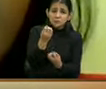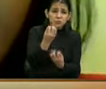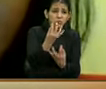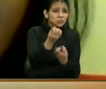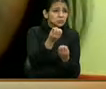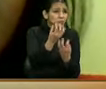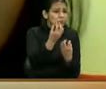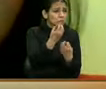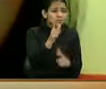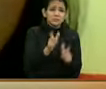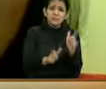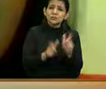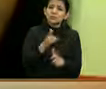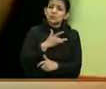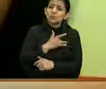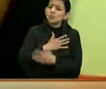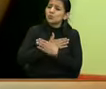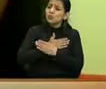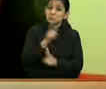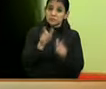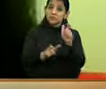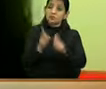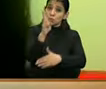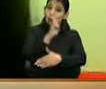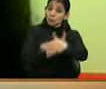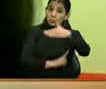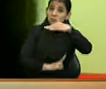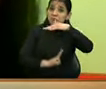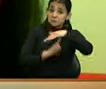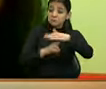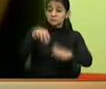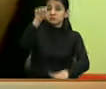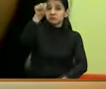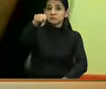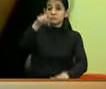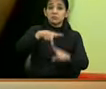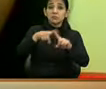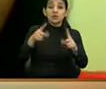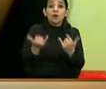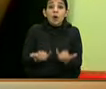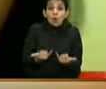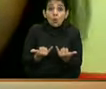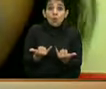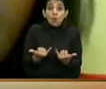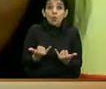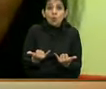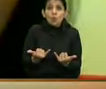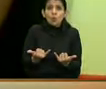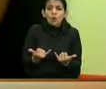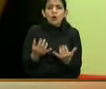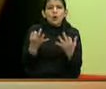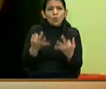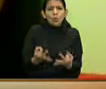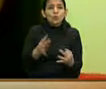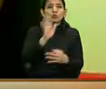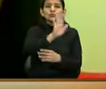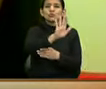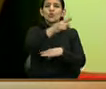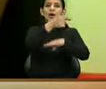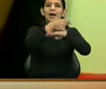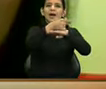vive la gente, la más humilde, afortunadamente, hoy. Me decía su gerente,